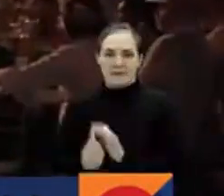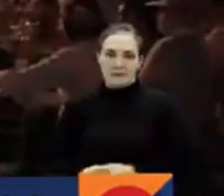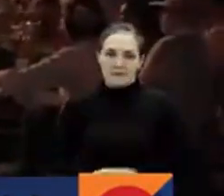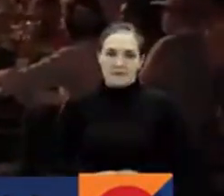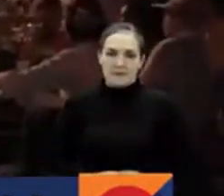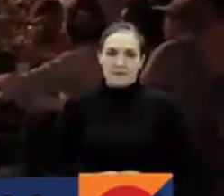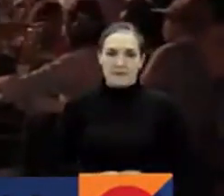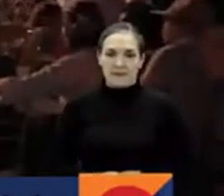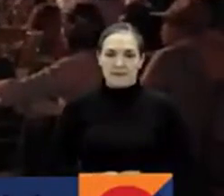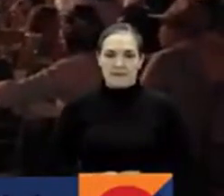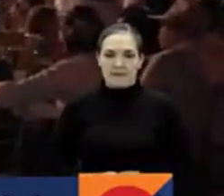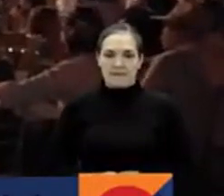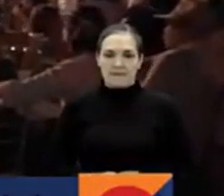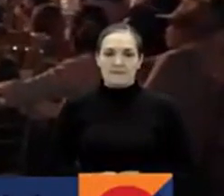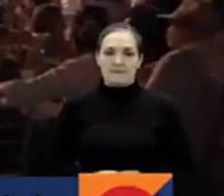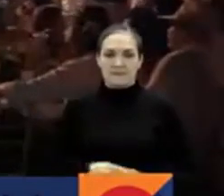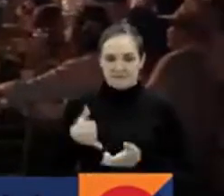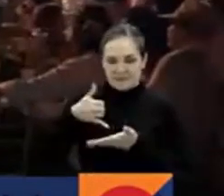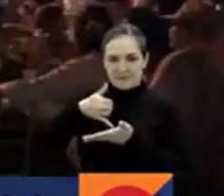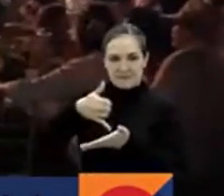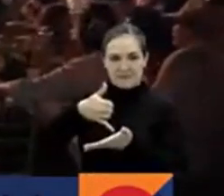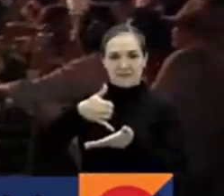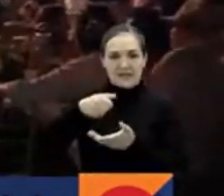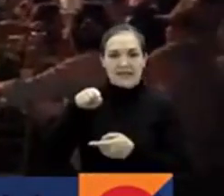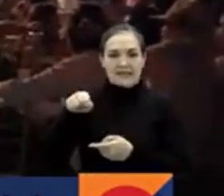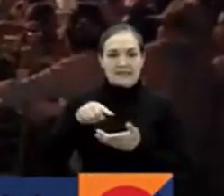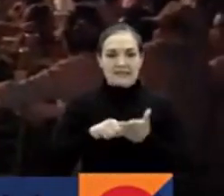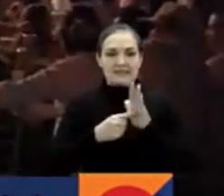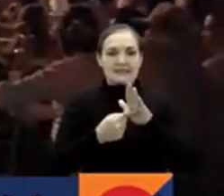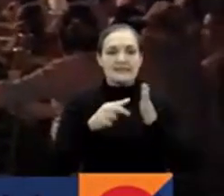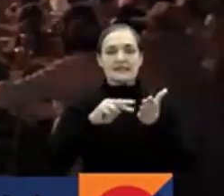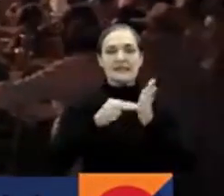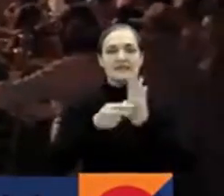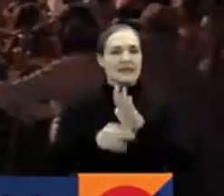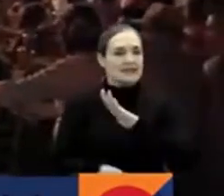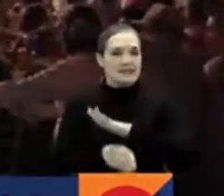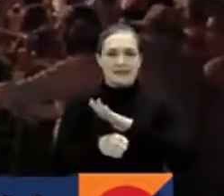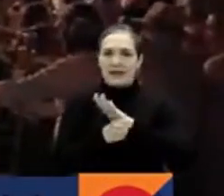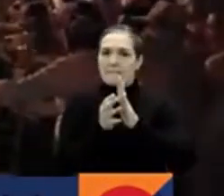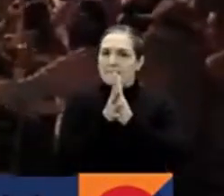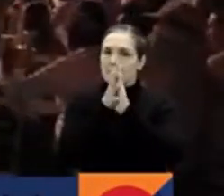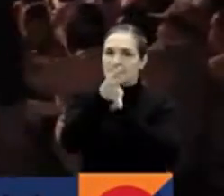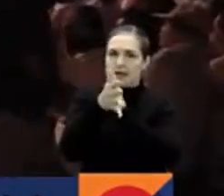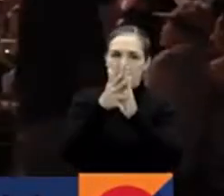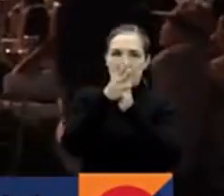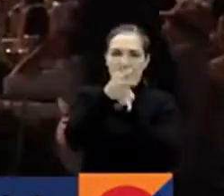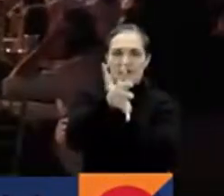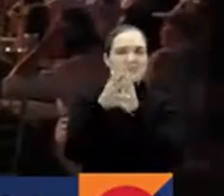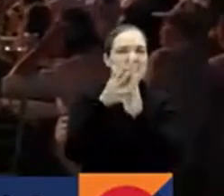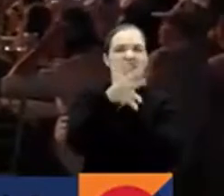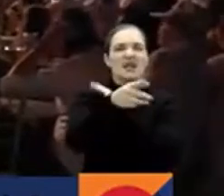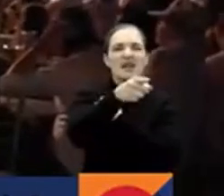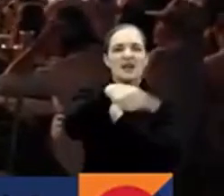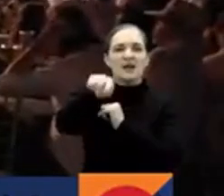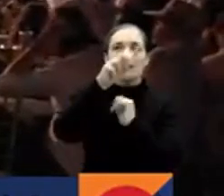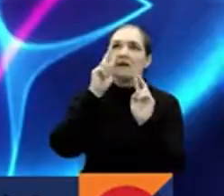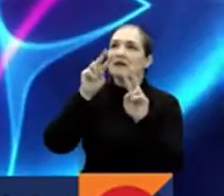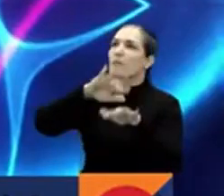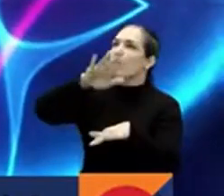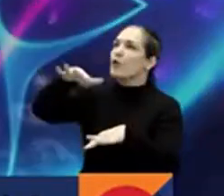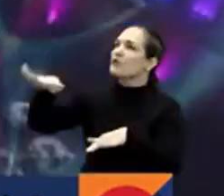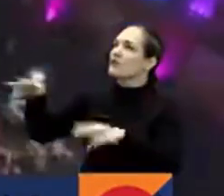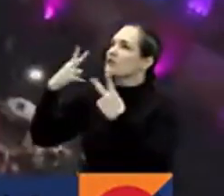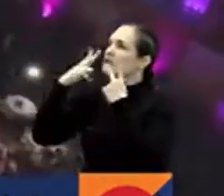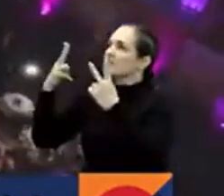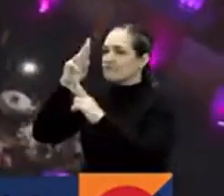al India Catalina es seguir con el mensaje, con el mensaje de mirar nuestras montañas.